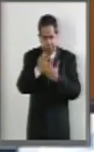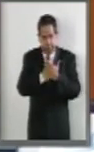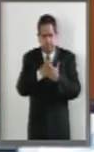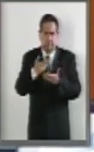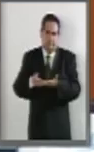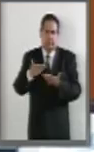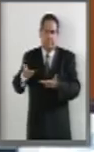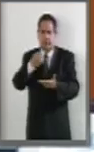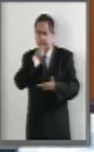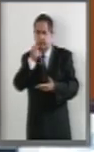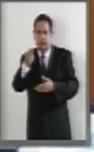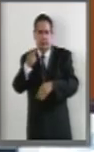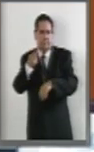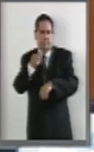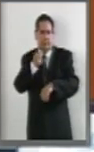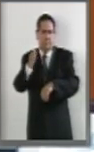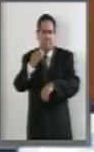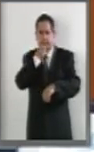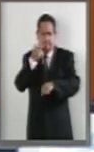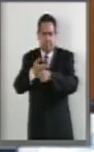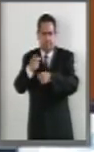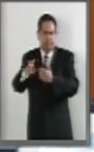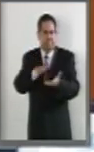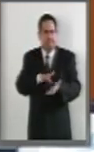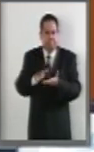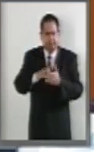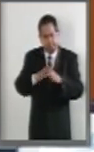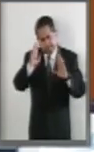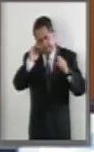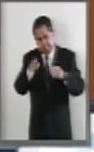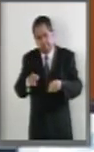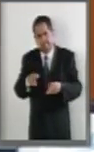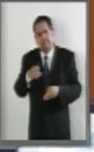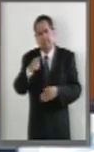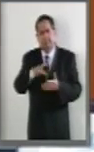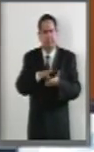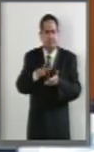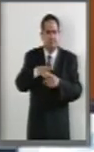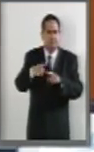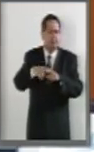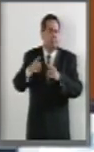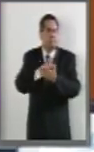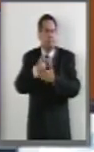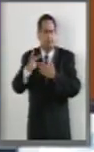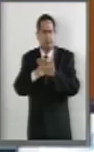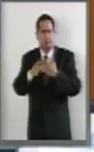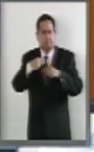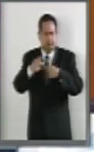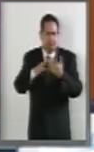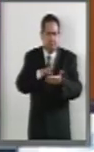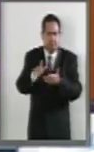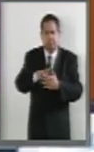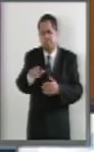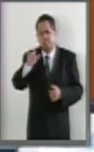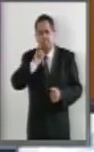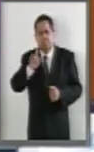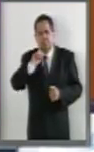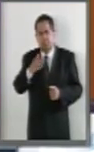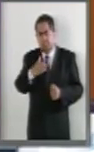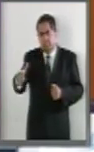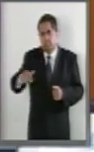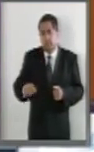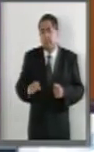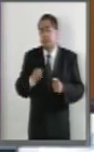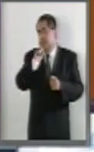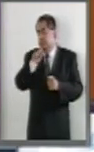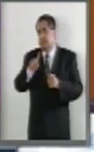subsecretaria, impulsa un especial énfasis en programas que apoyen a las mujeres en el campo. También hay